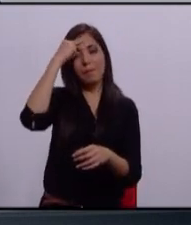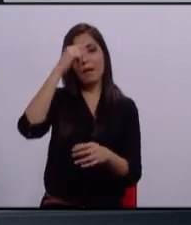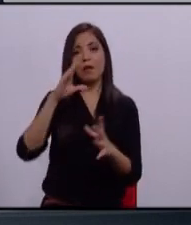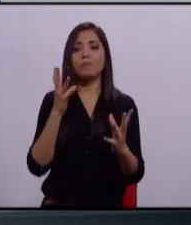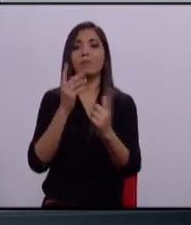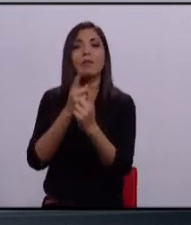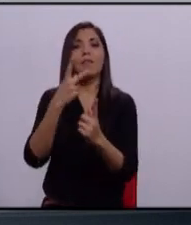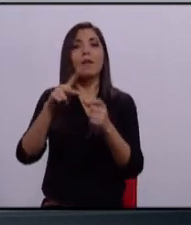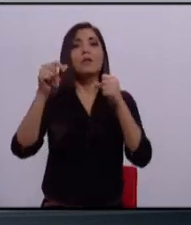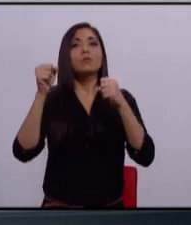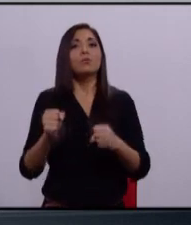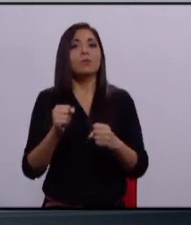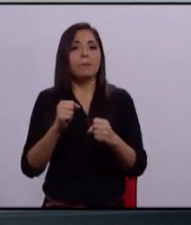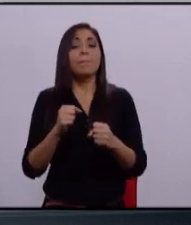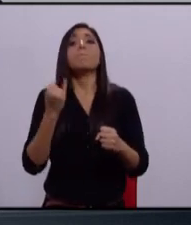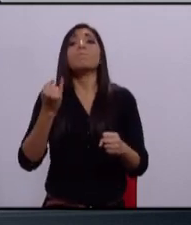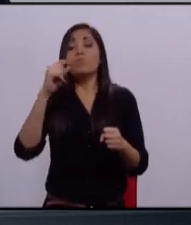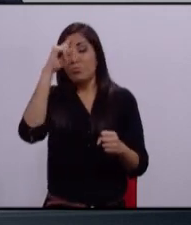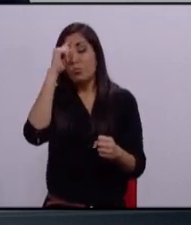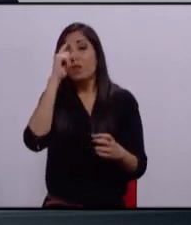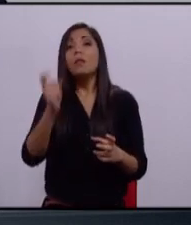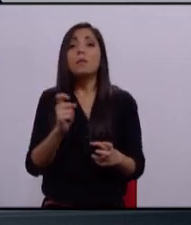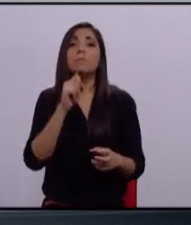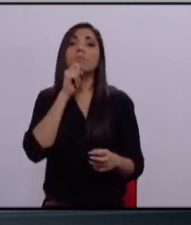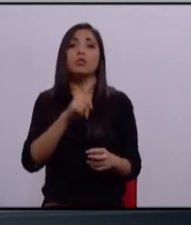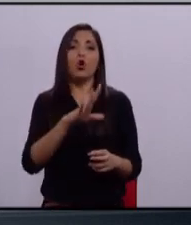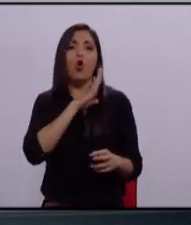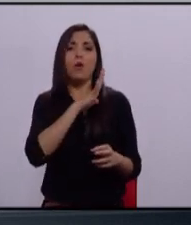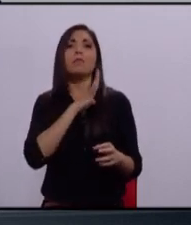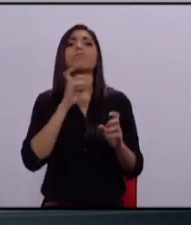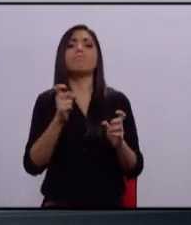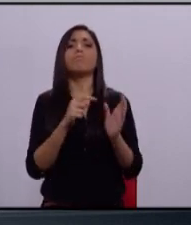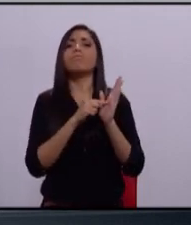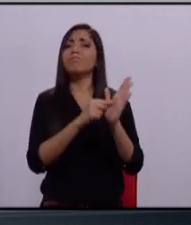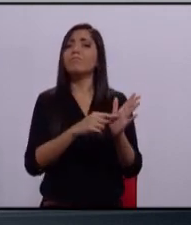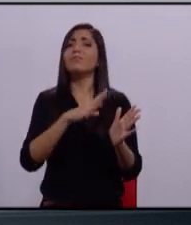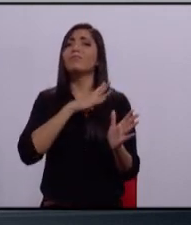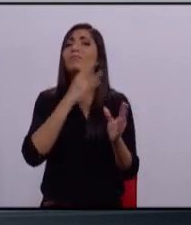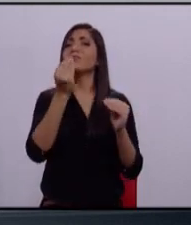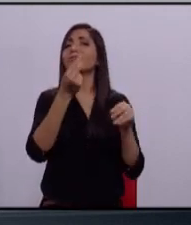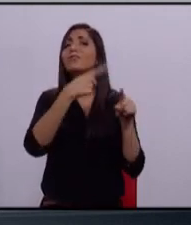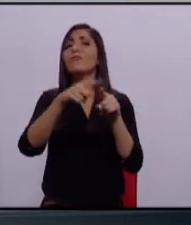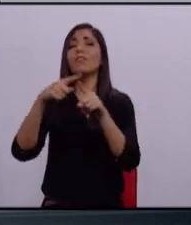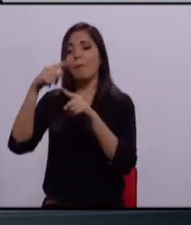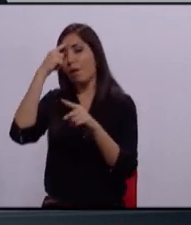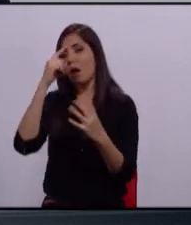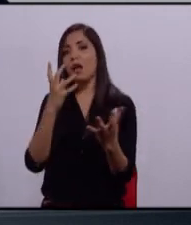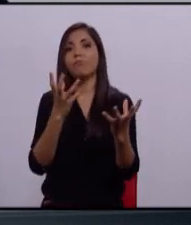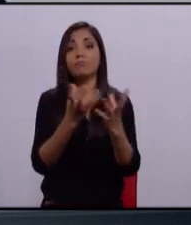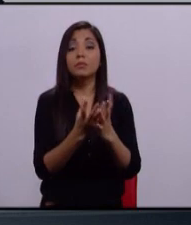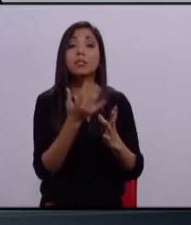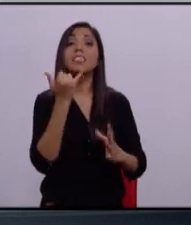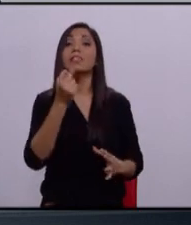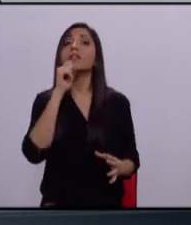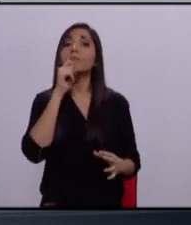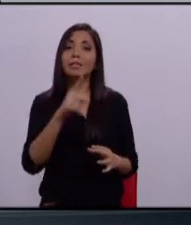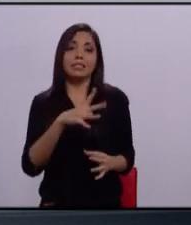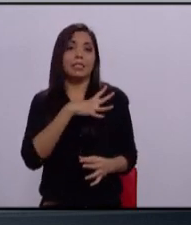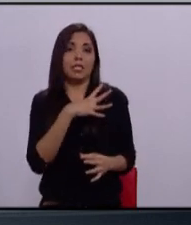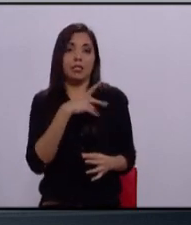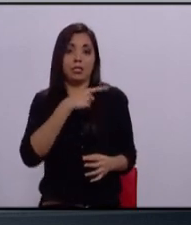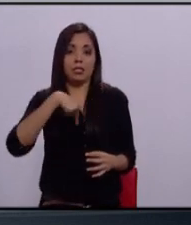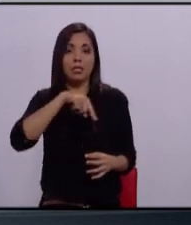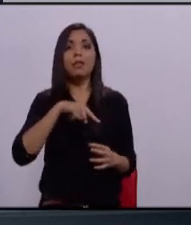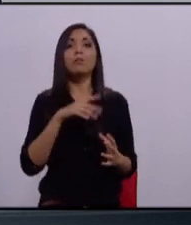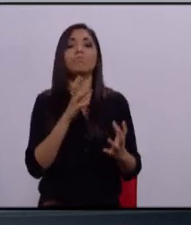Pública. Un Consejo Ciudadano donde están presentes los distintos sectores de la sociedad y donde estaremos nosotros